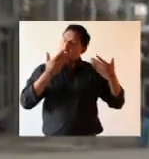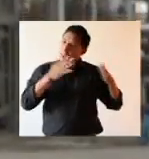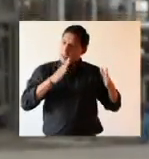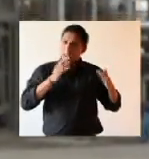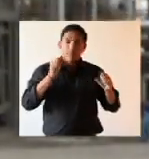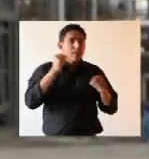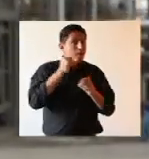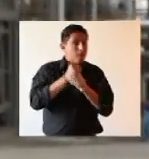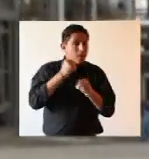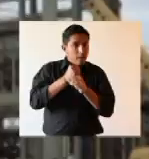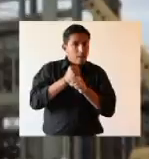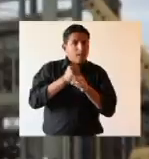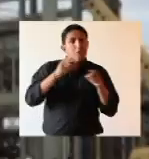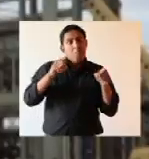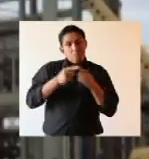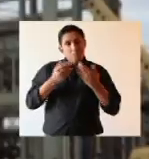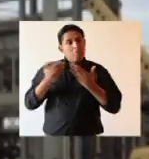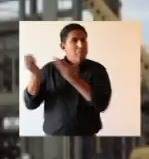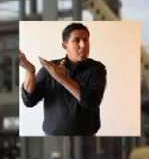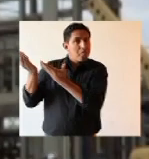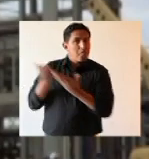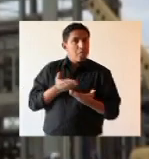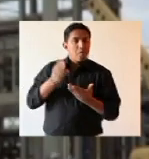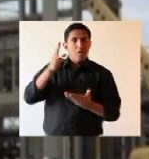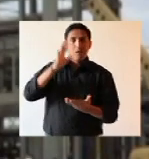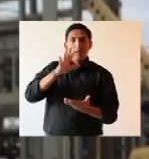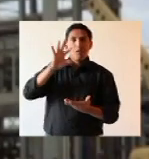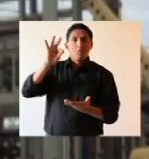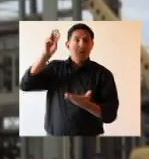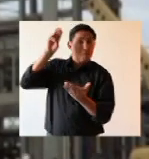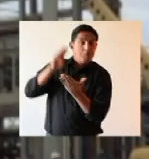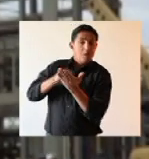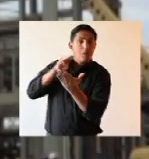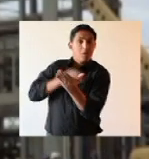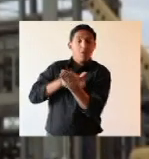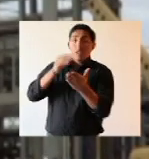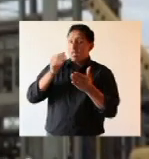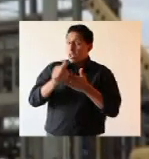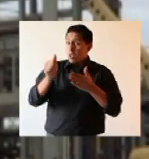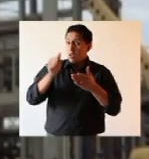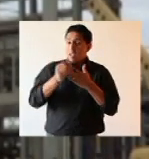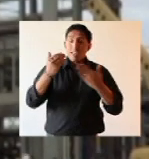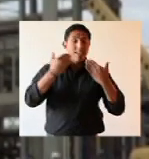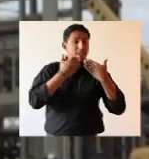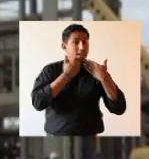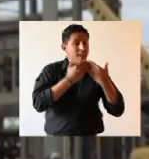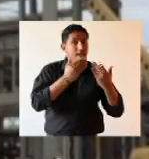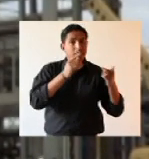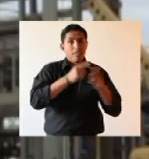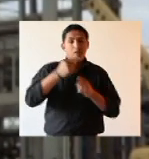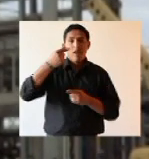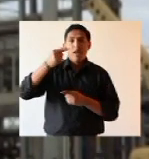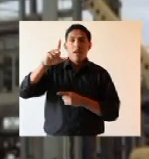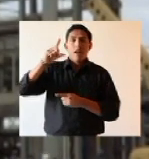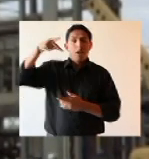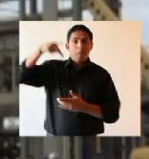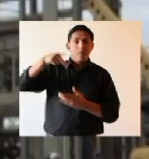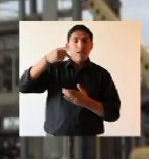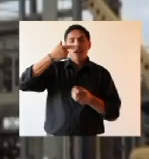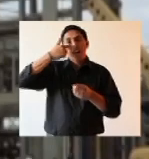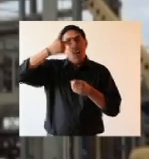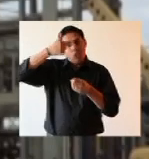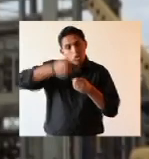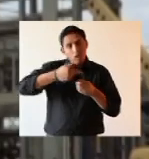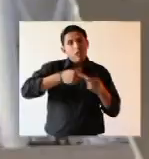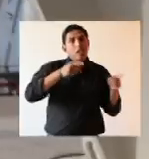ha permitido generar ingresos por más de 59 millones de dólares gracias a la exportación de GLP, gasolina natural